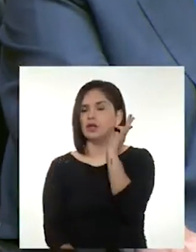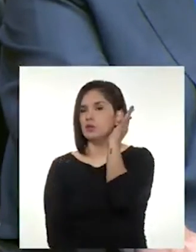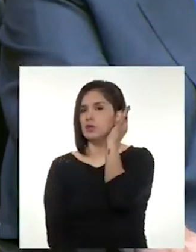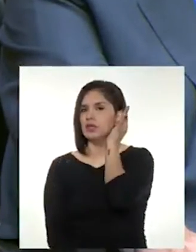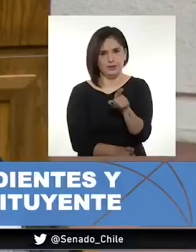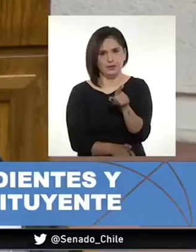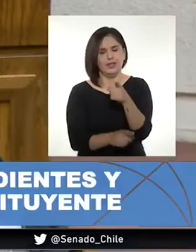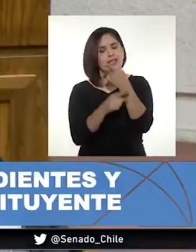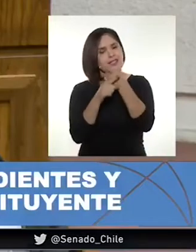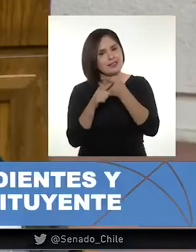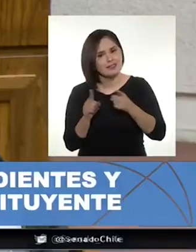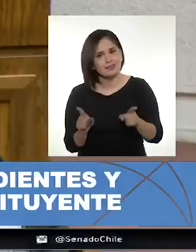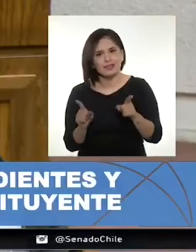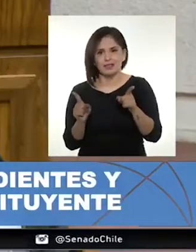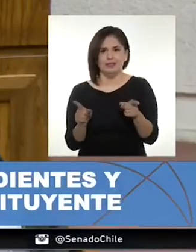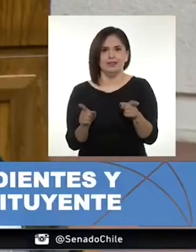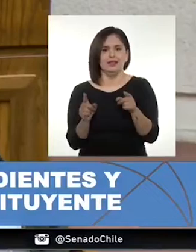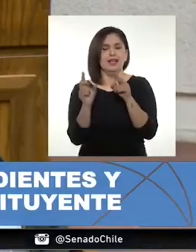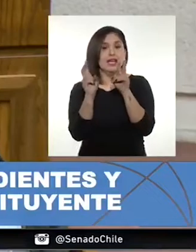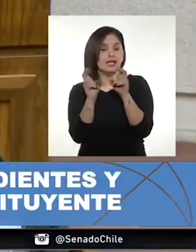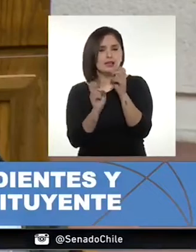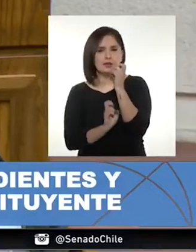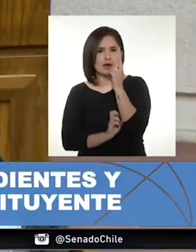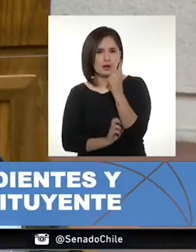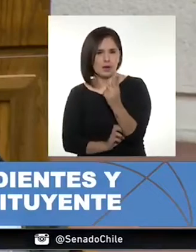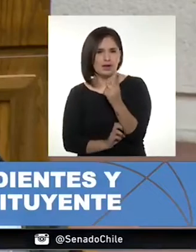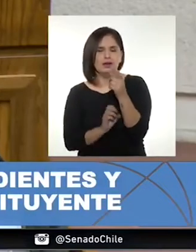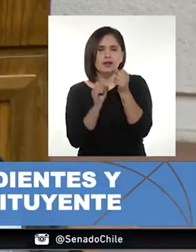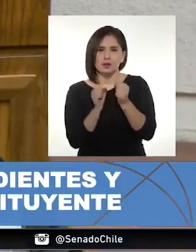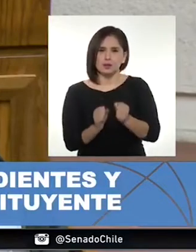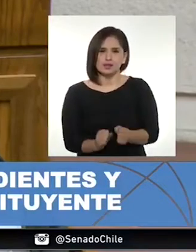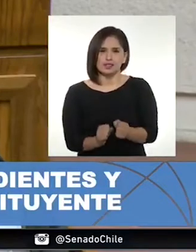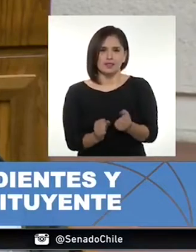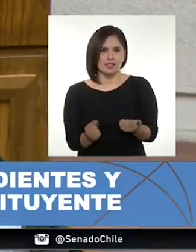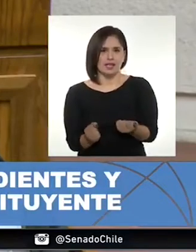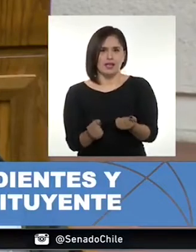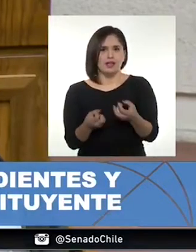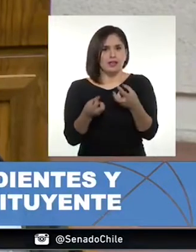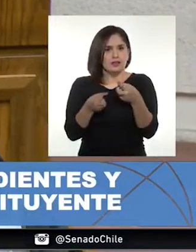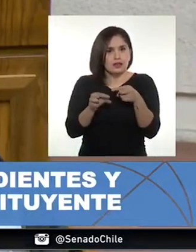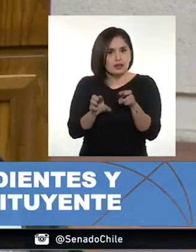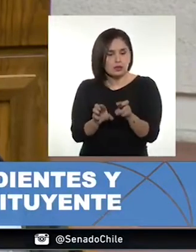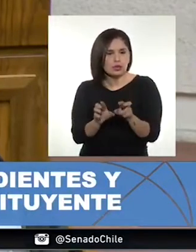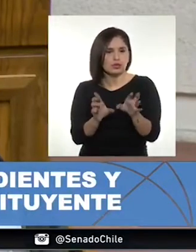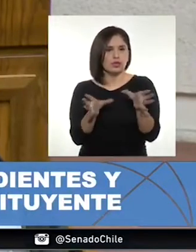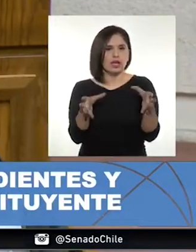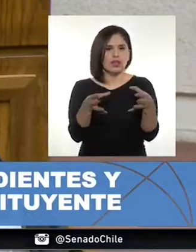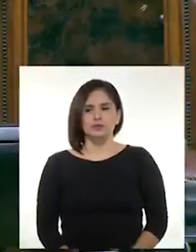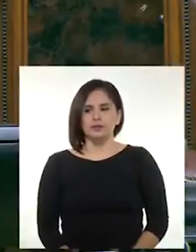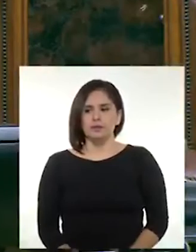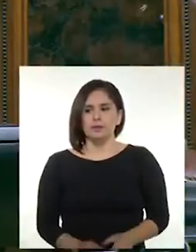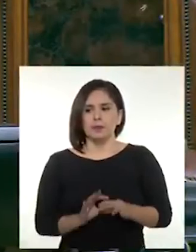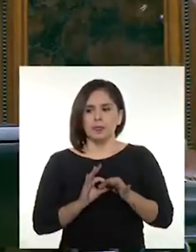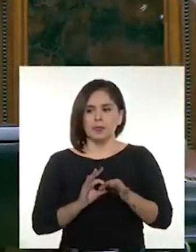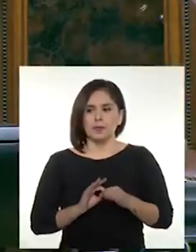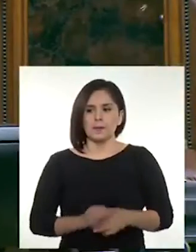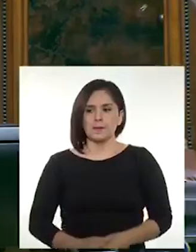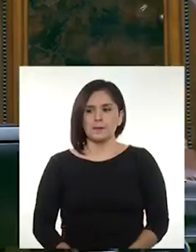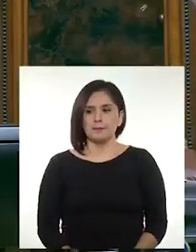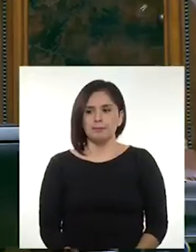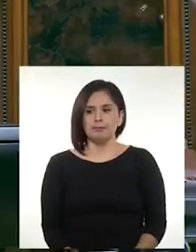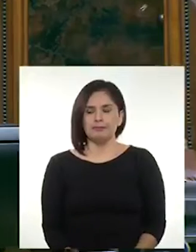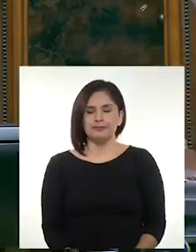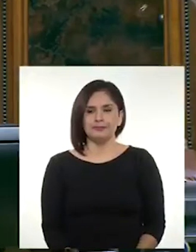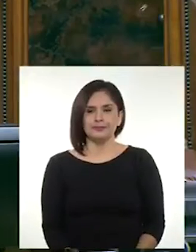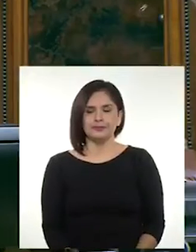en contra, con lo que se asegura que la mitad del Congreso que escribirá las nuevas leyes se integrará con mujeres. La ley pasará a debates para